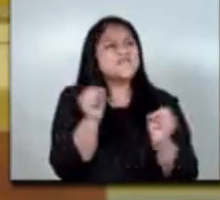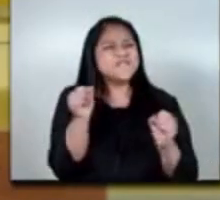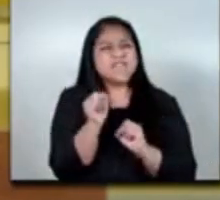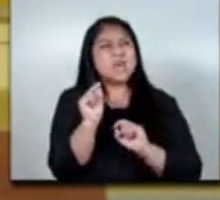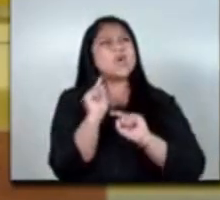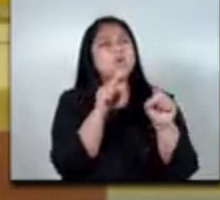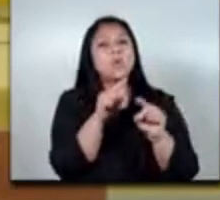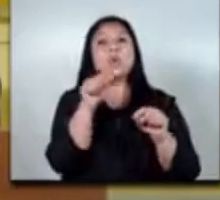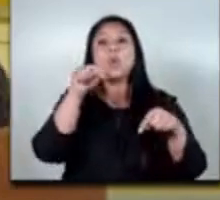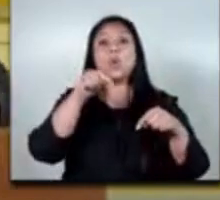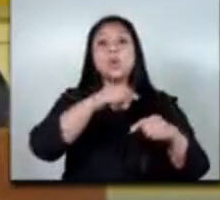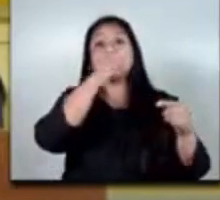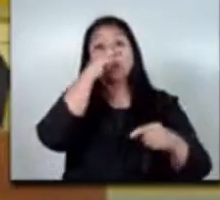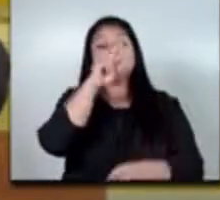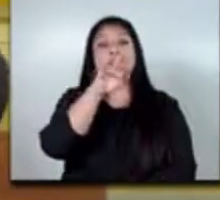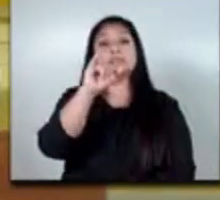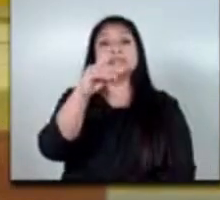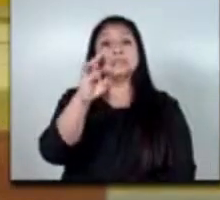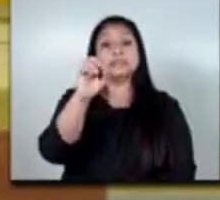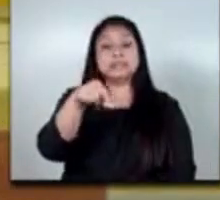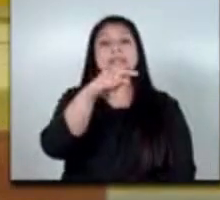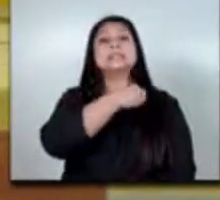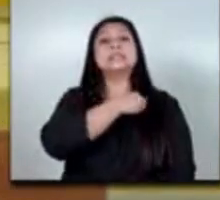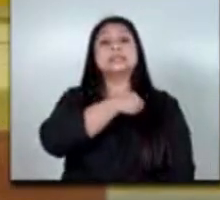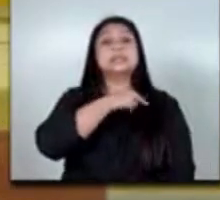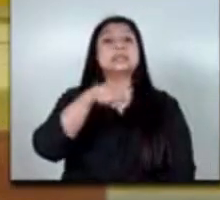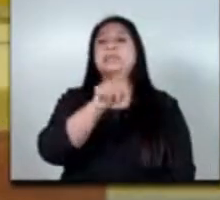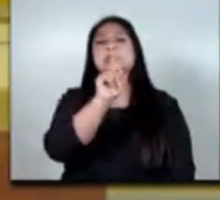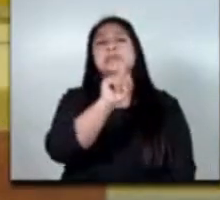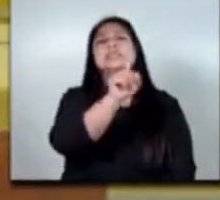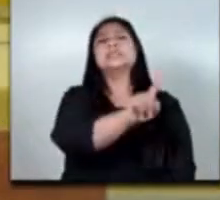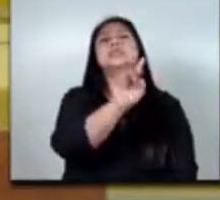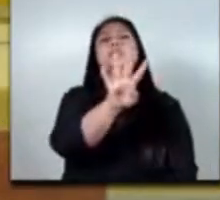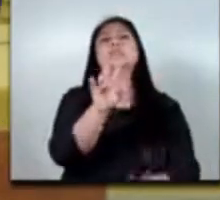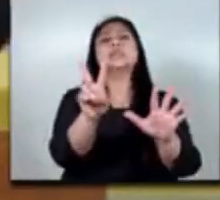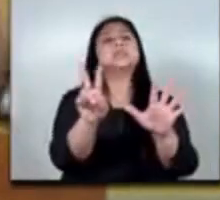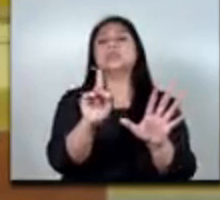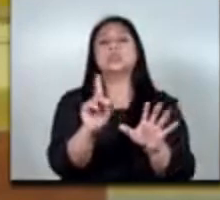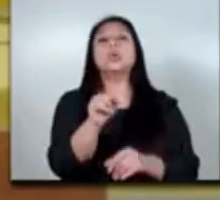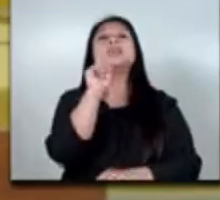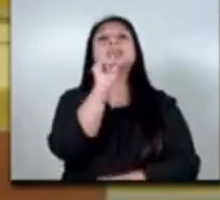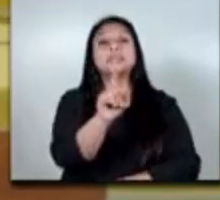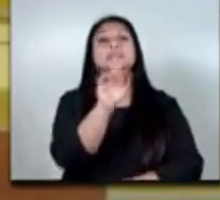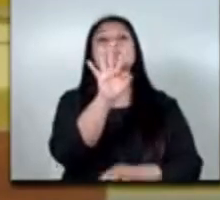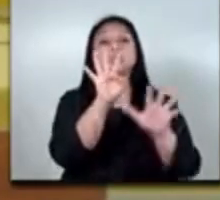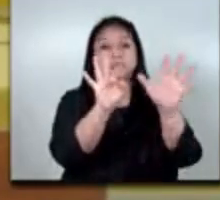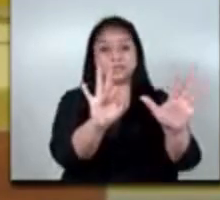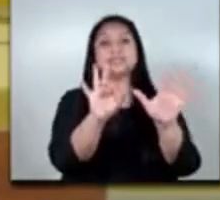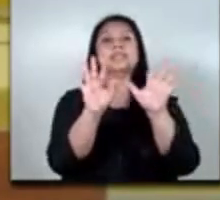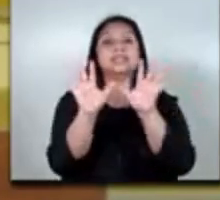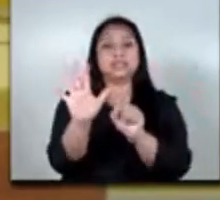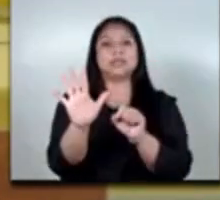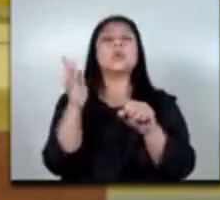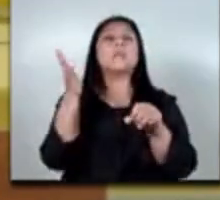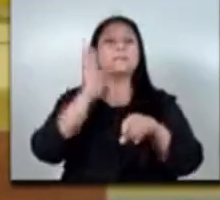regresó porque si se va y quiere contratar no a esos 147, sino a 185 más porque